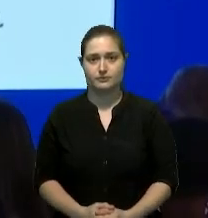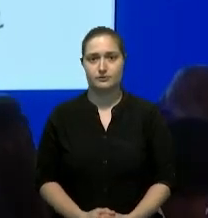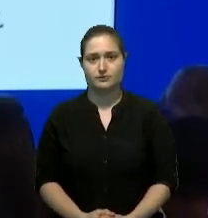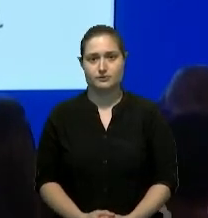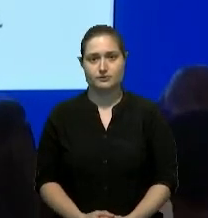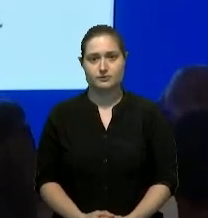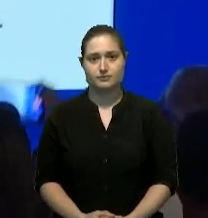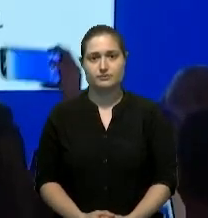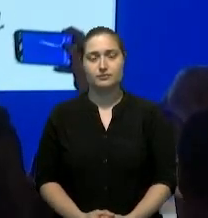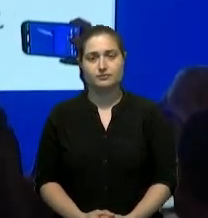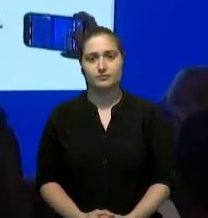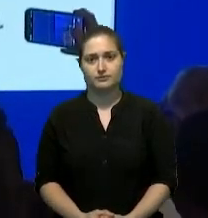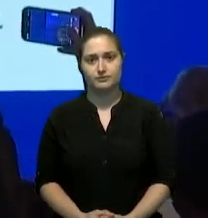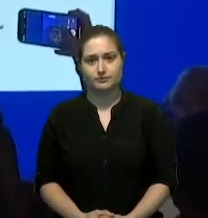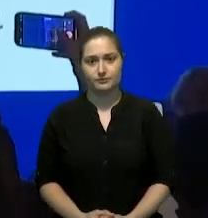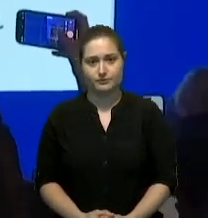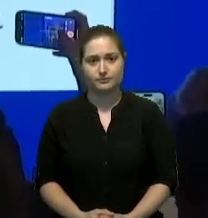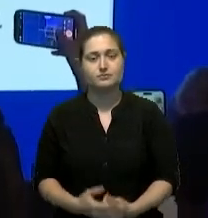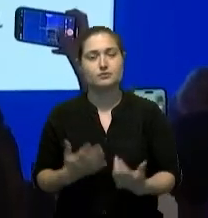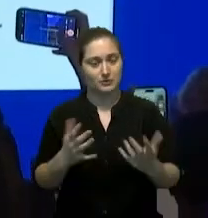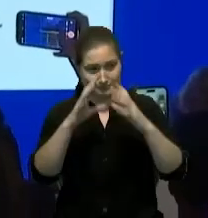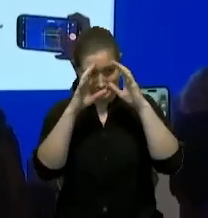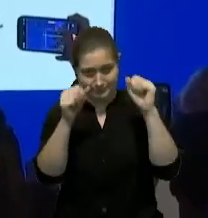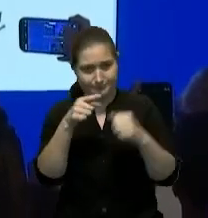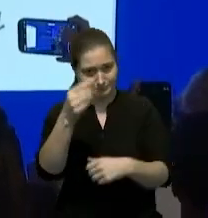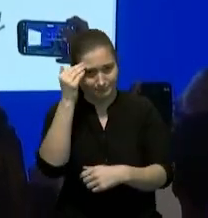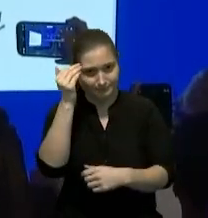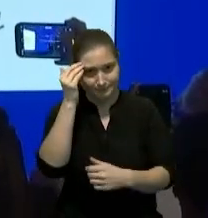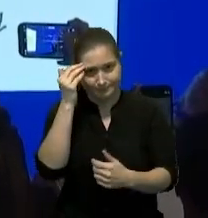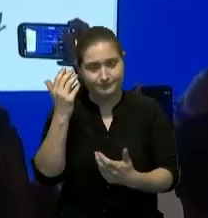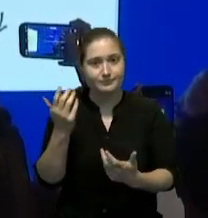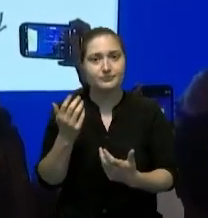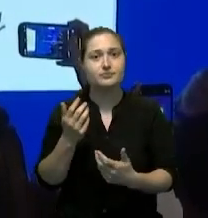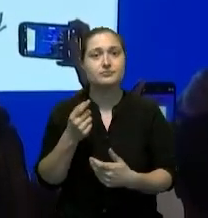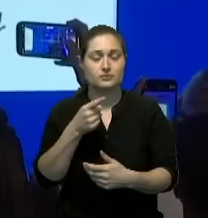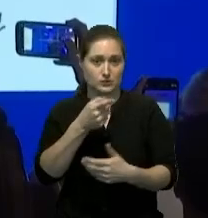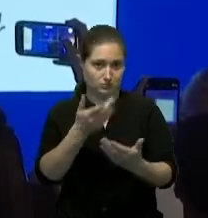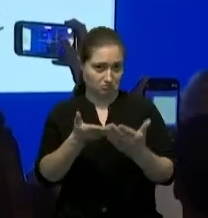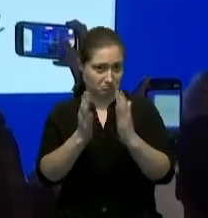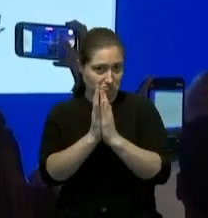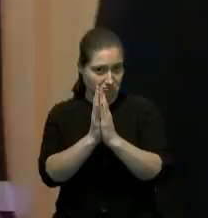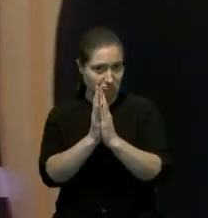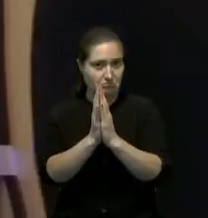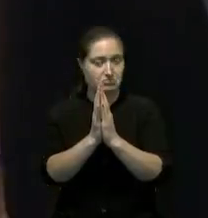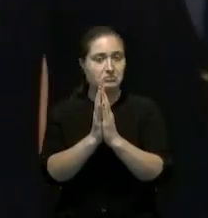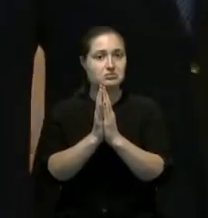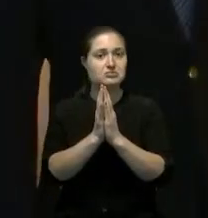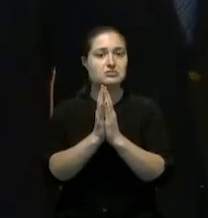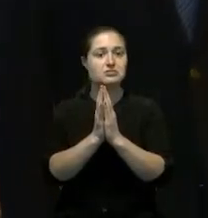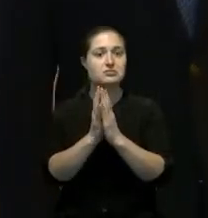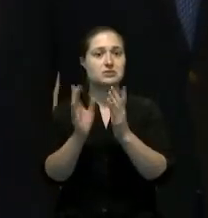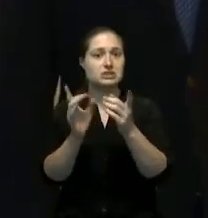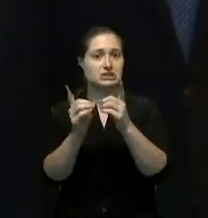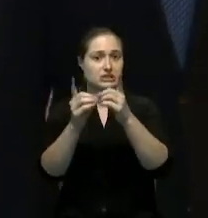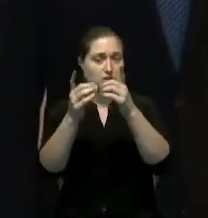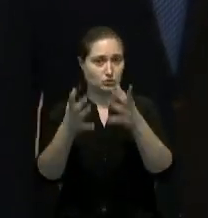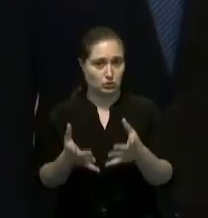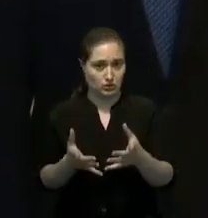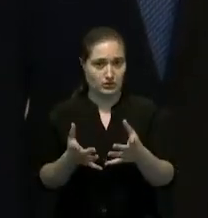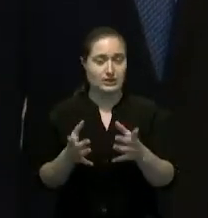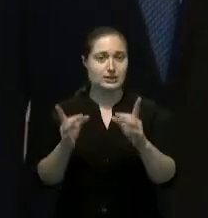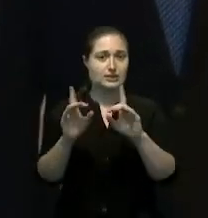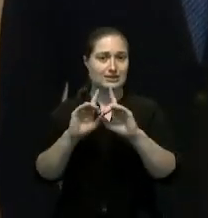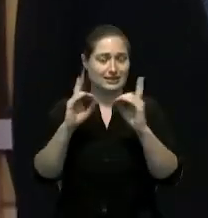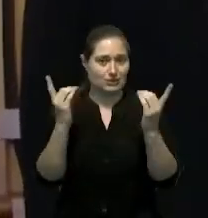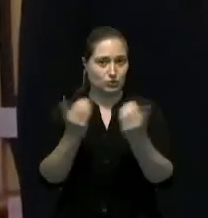presidente como usted sabe usted pidió instruyó al director de la Dirección Nacional de Control de